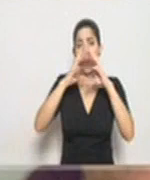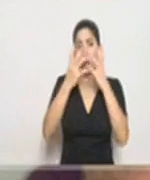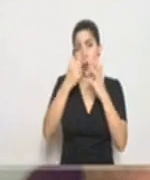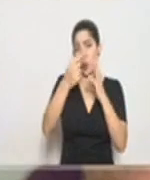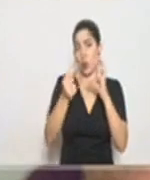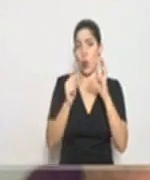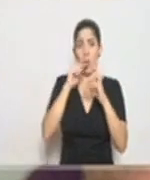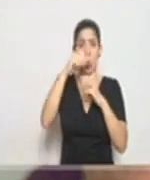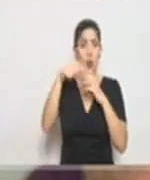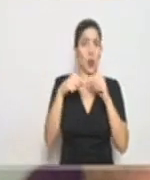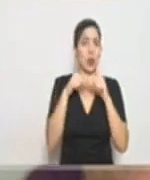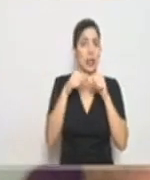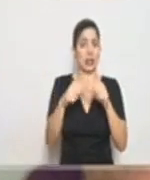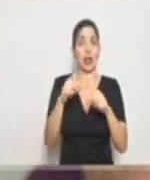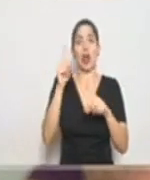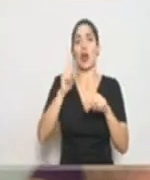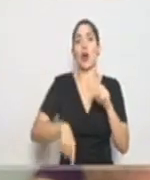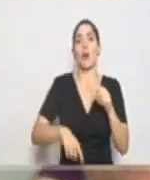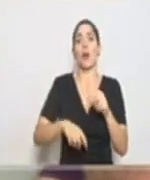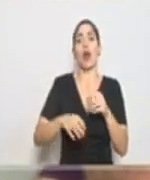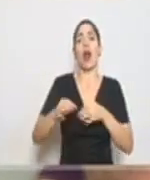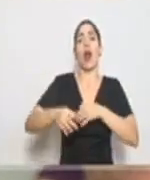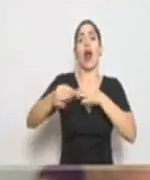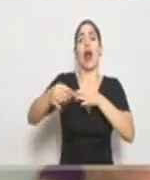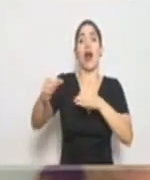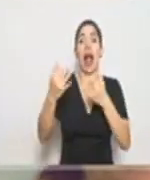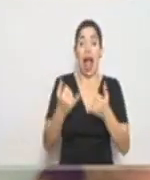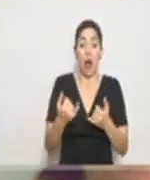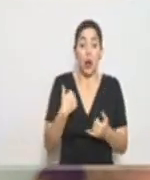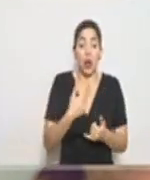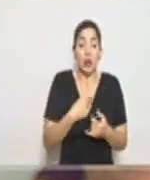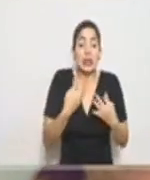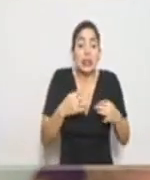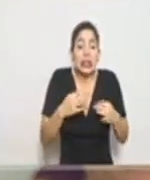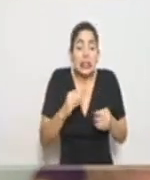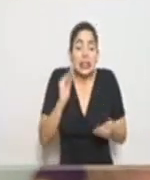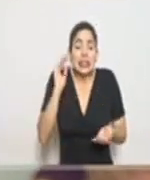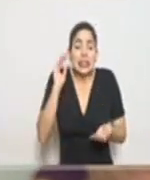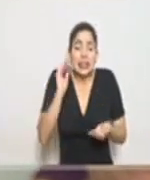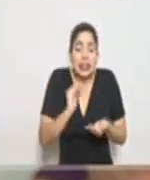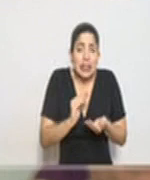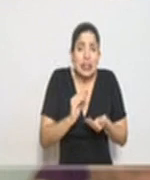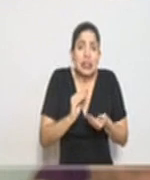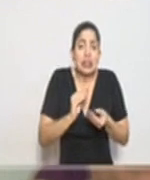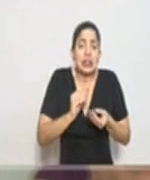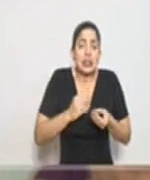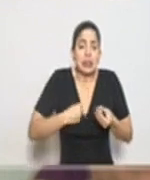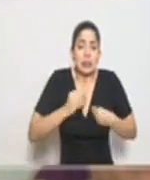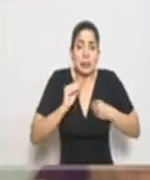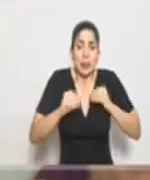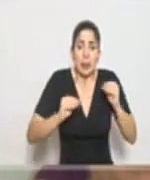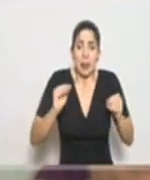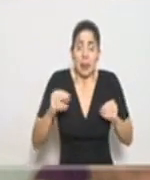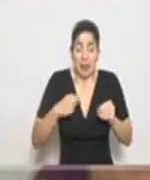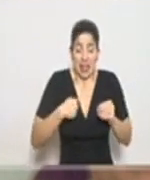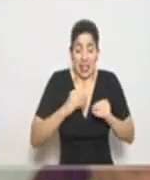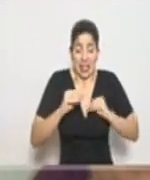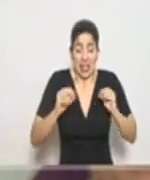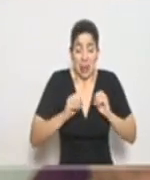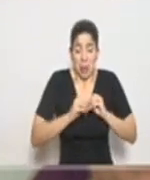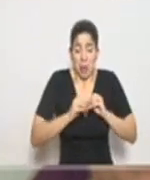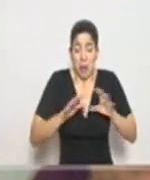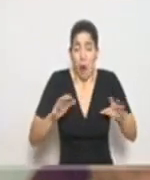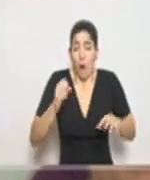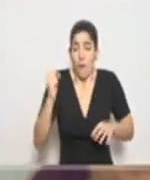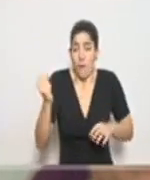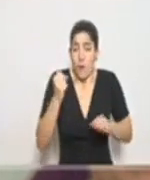podemos posponer lo inevitable, lo que estamos tratando de posponer es que haya transmisión de forma masiva,